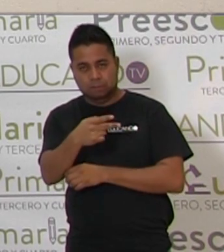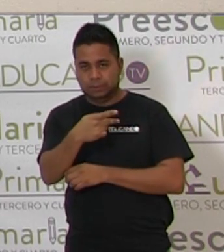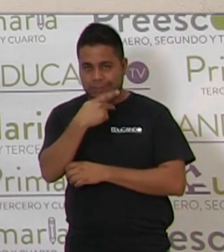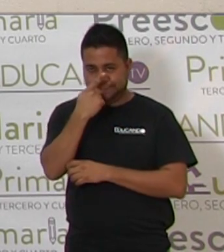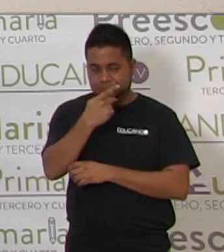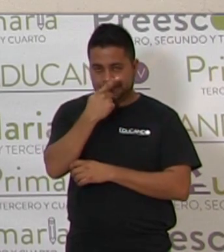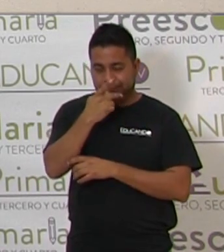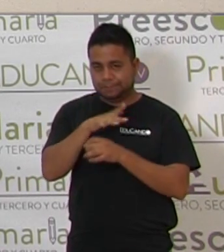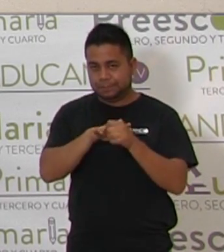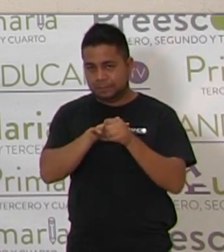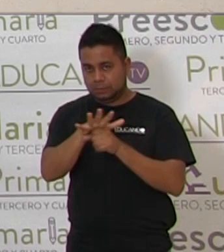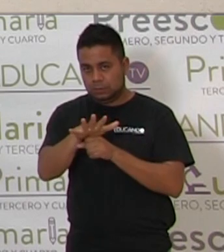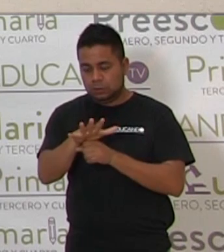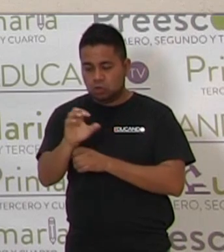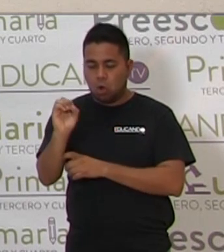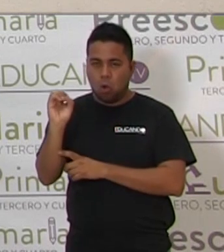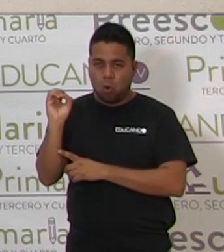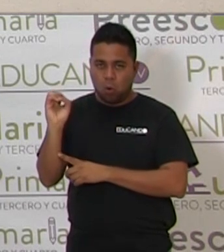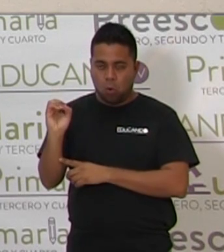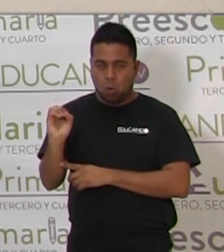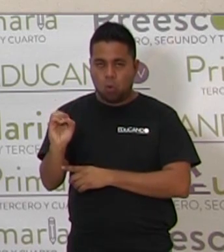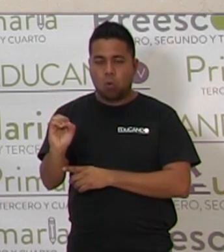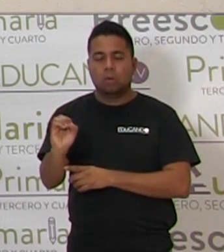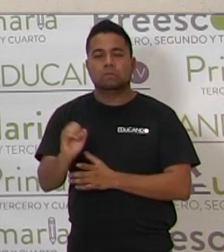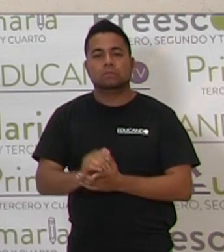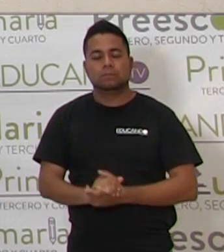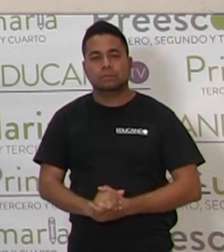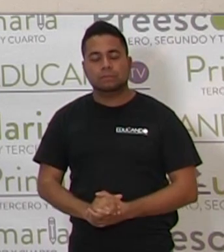nombre y sonido es O.